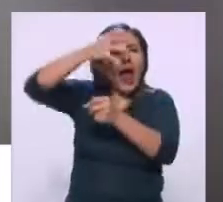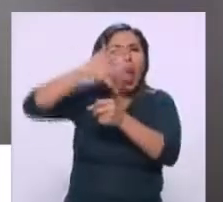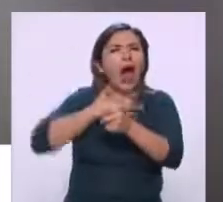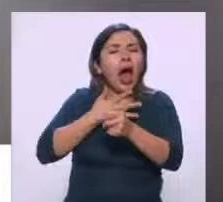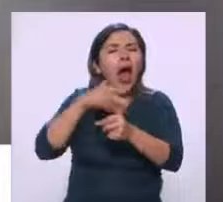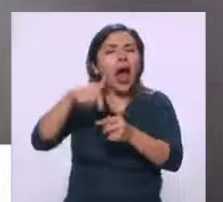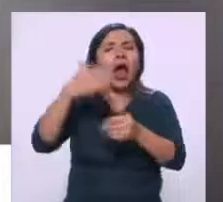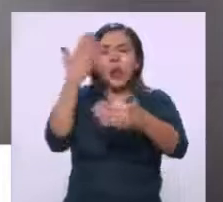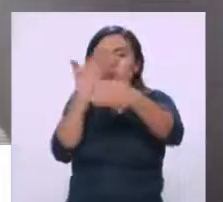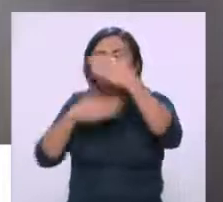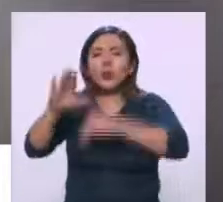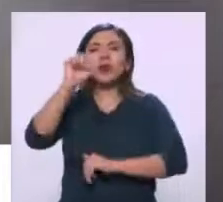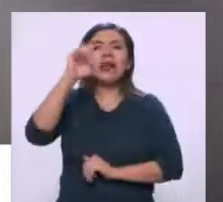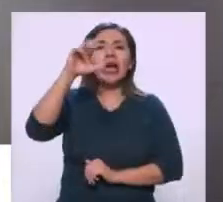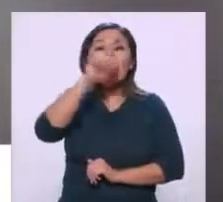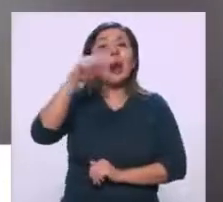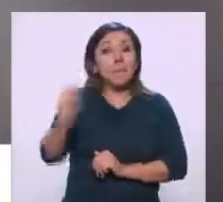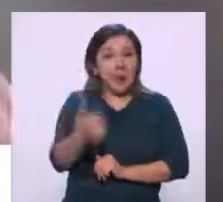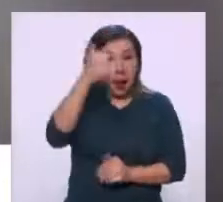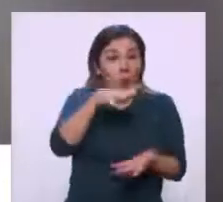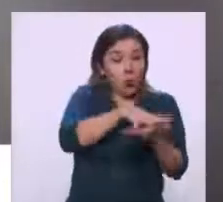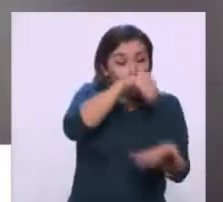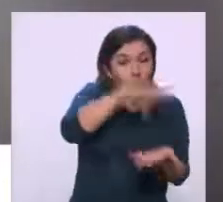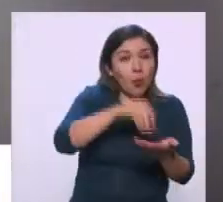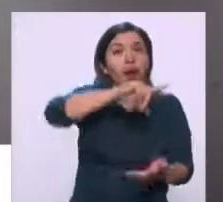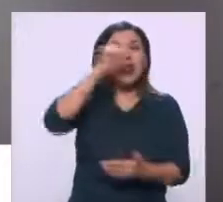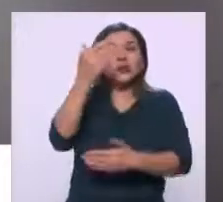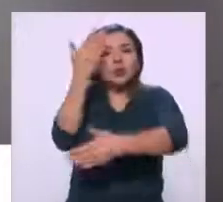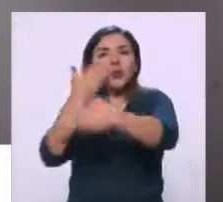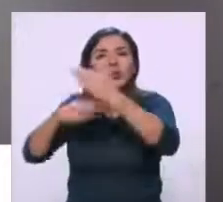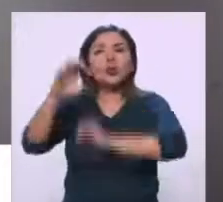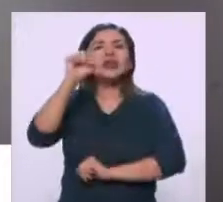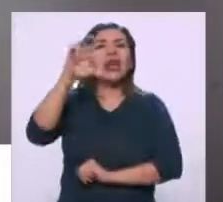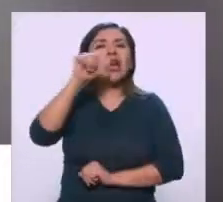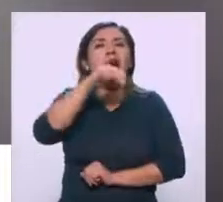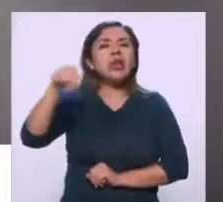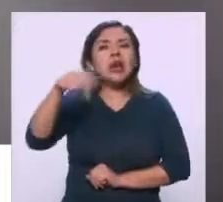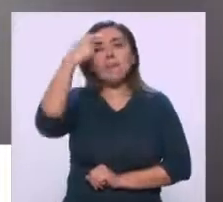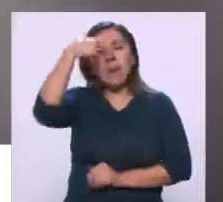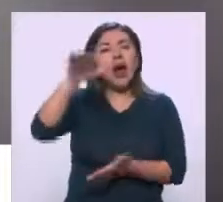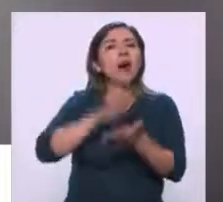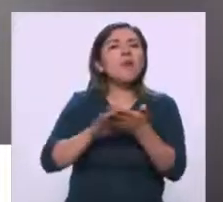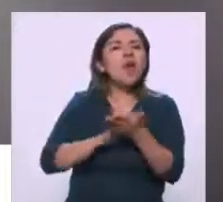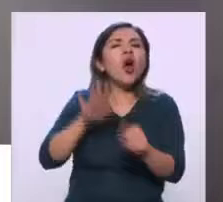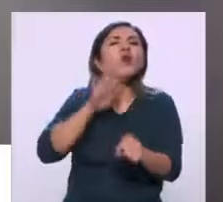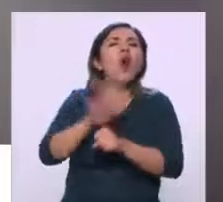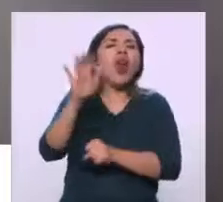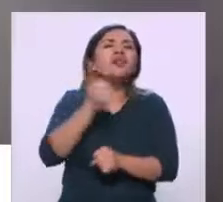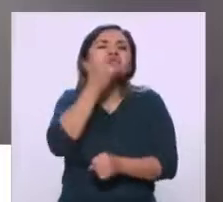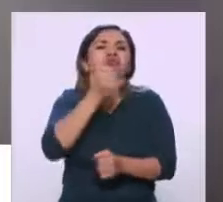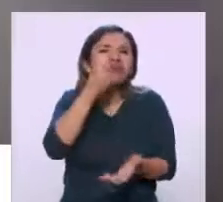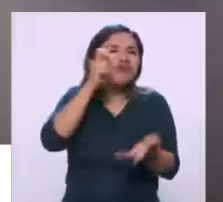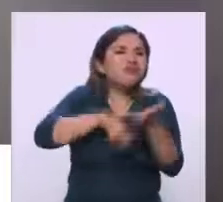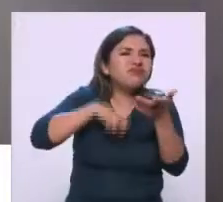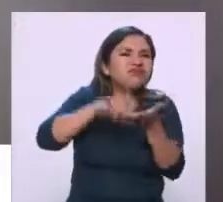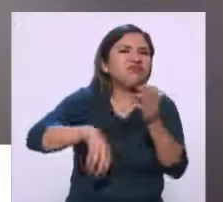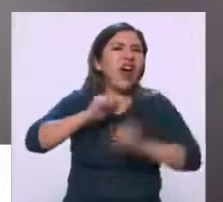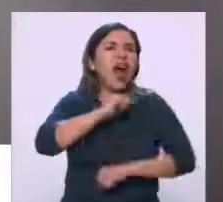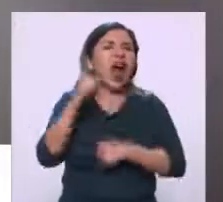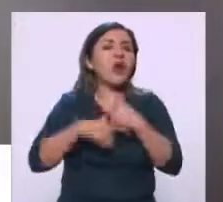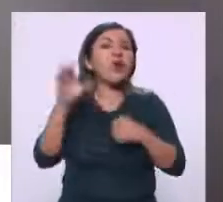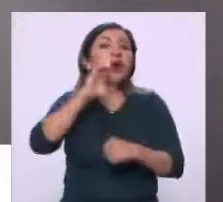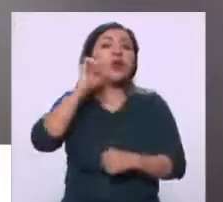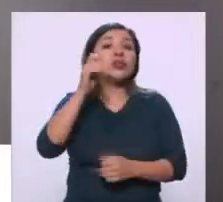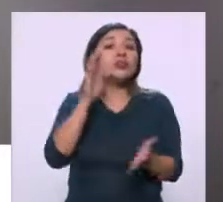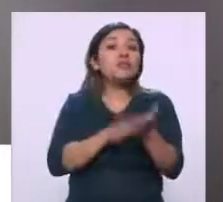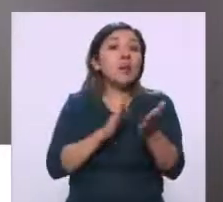primero fue fotocopiado y luego fue escaneado. Yo creo que para borrar rastros, porque eso se hace cuando